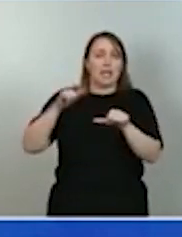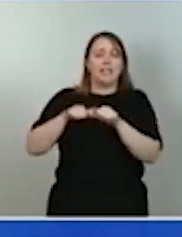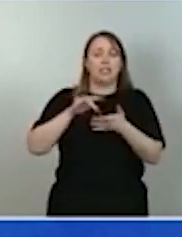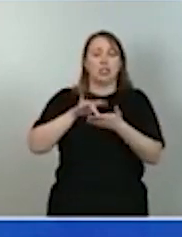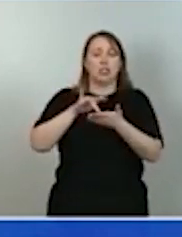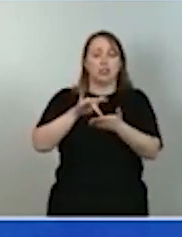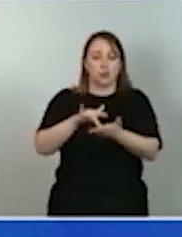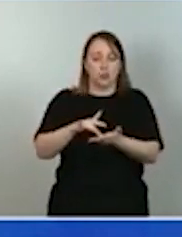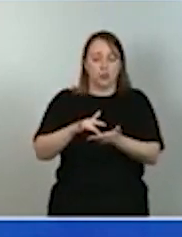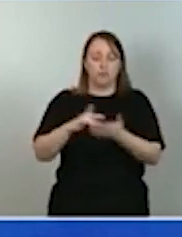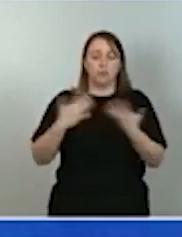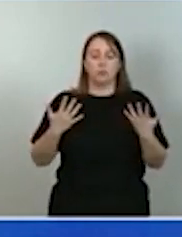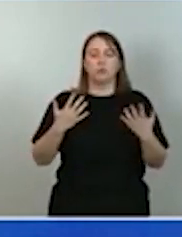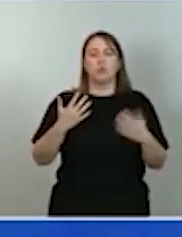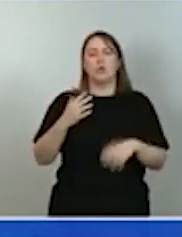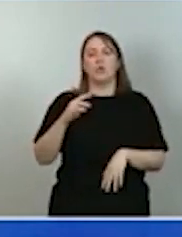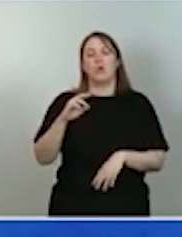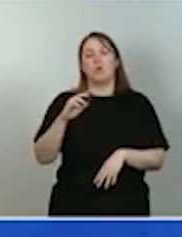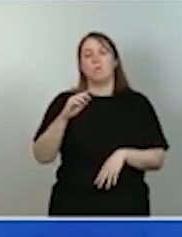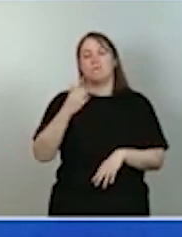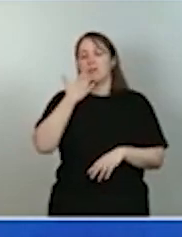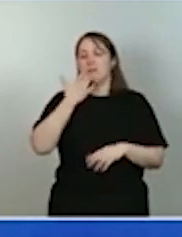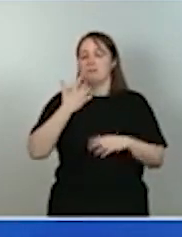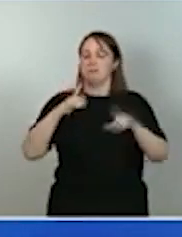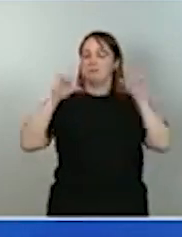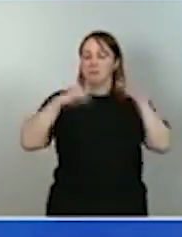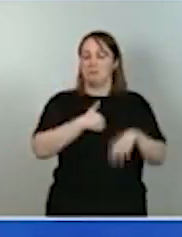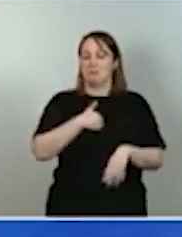Bayinclán en la Corte de los Milagros, por decoro. Gracias.